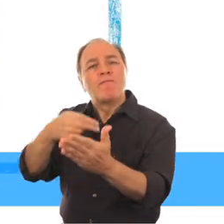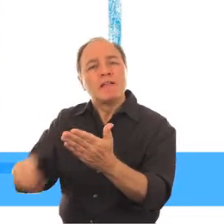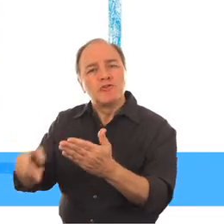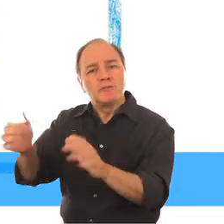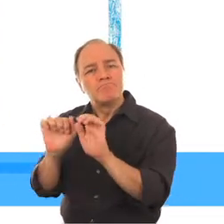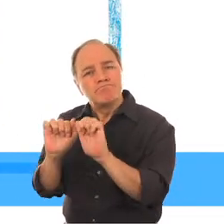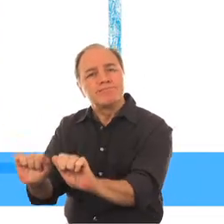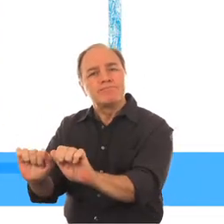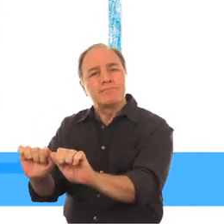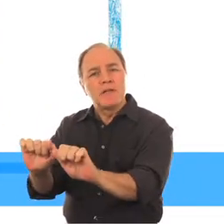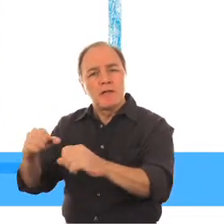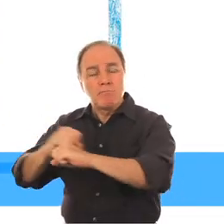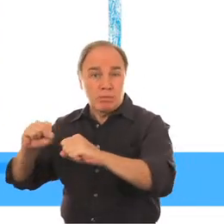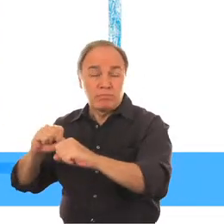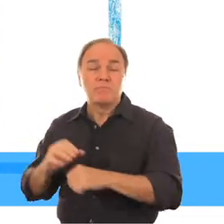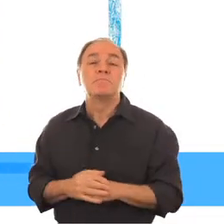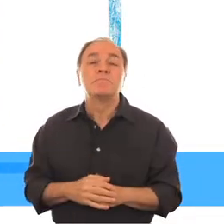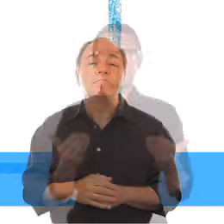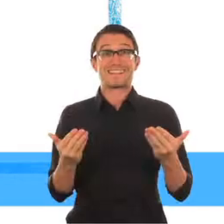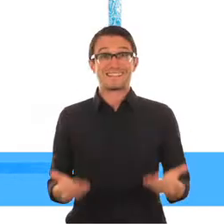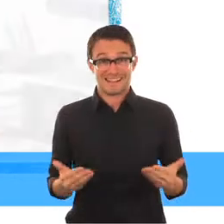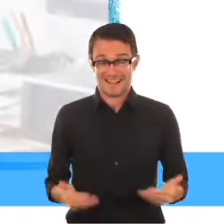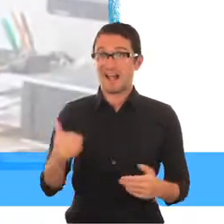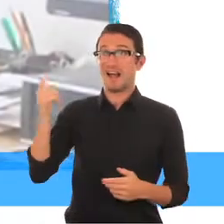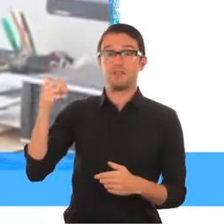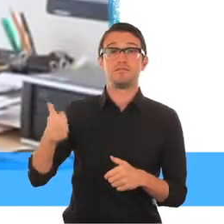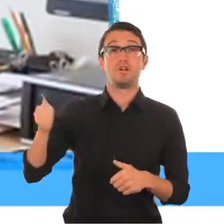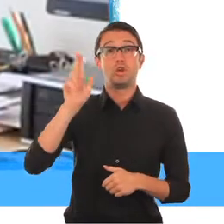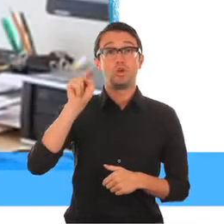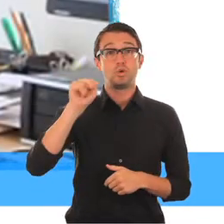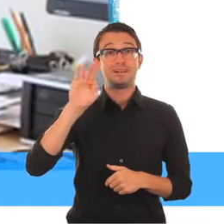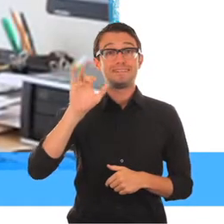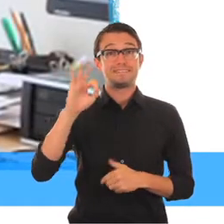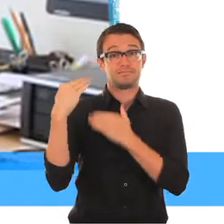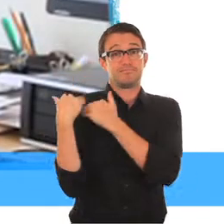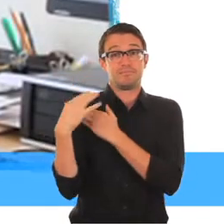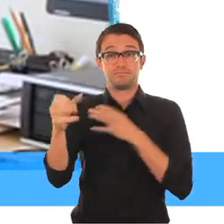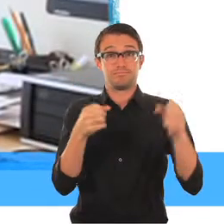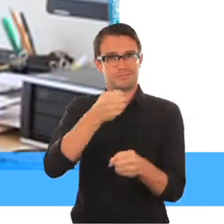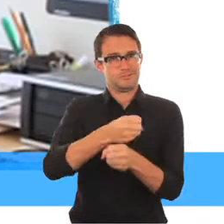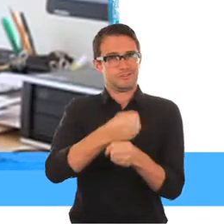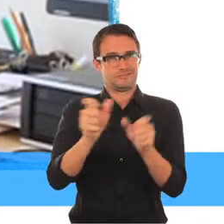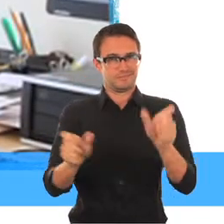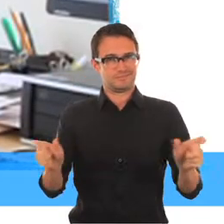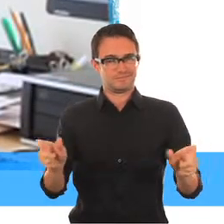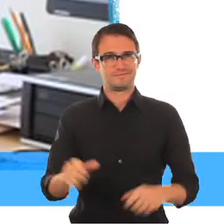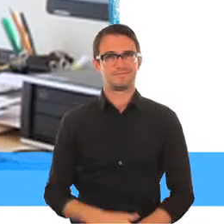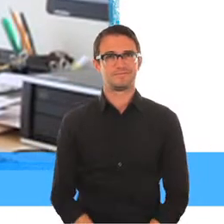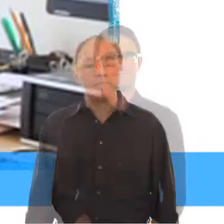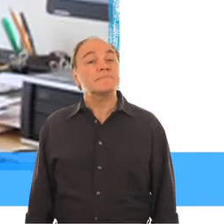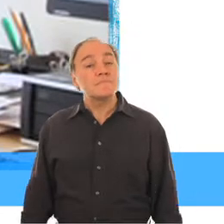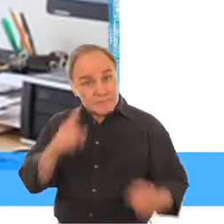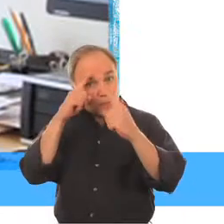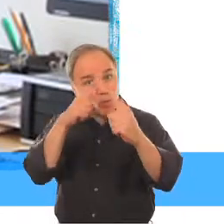Promover la Inclusión Richard Bridell, Director de Recursos Humanos, UNICEF La tercera meta es que UNICEF